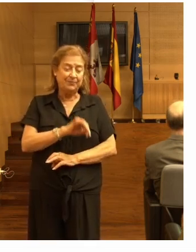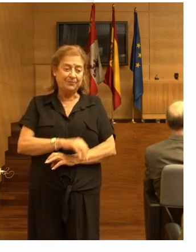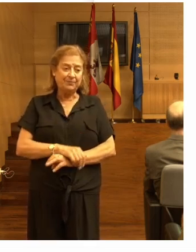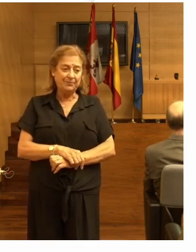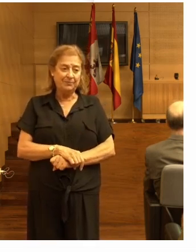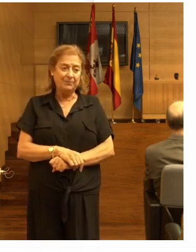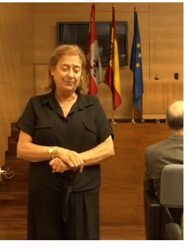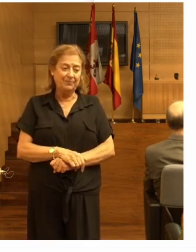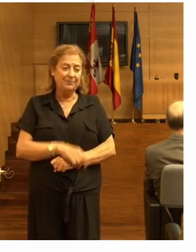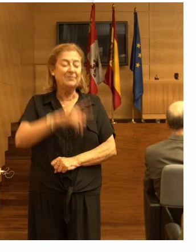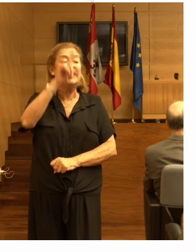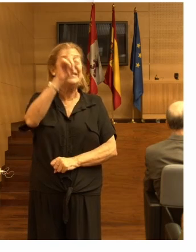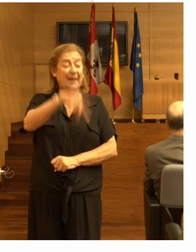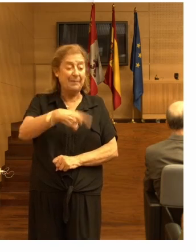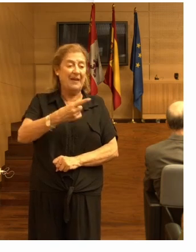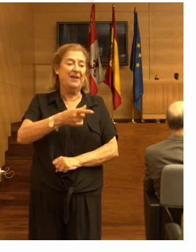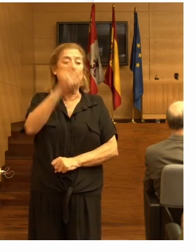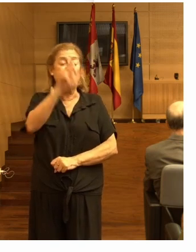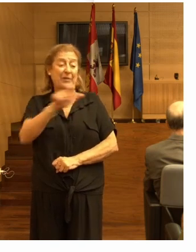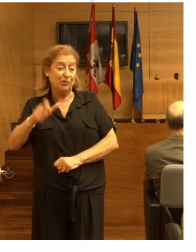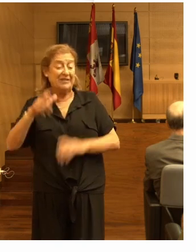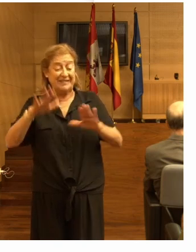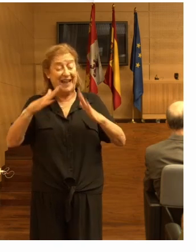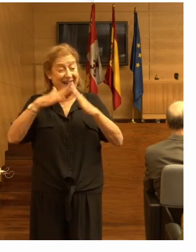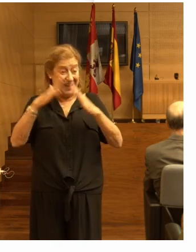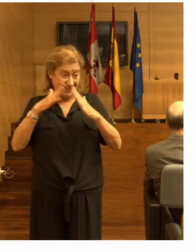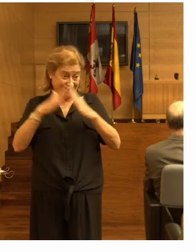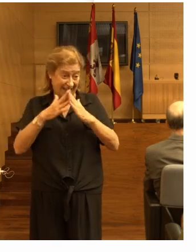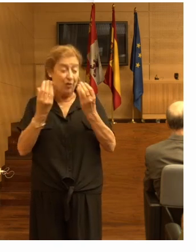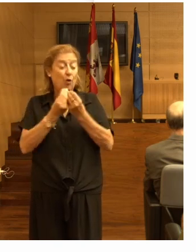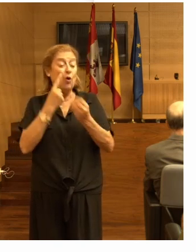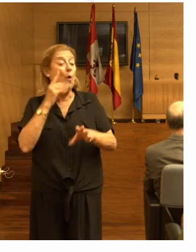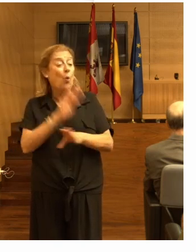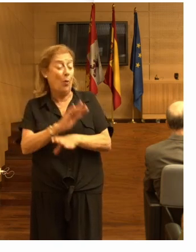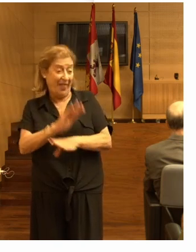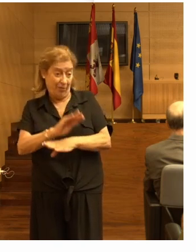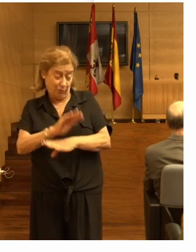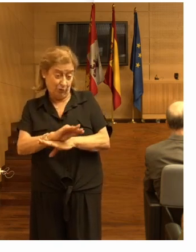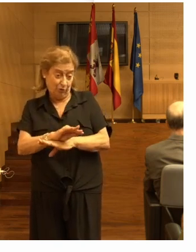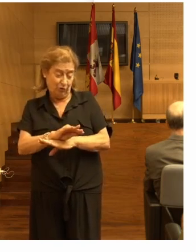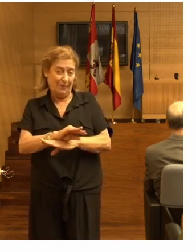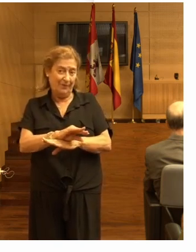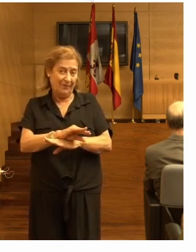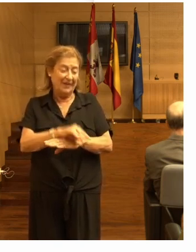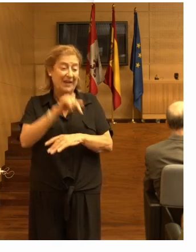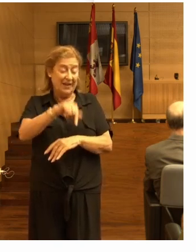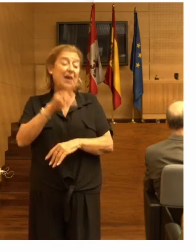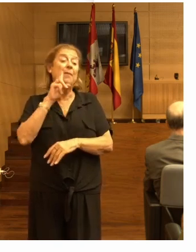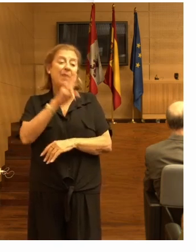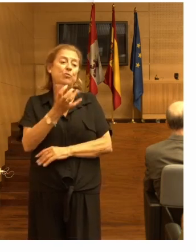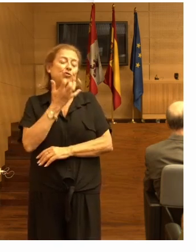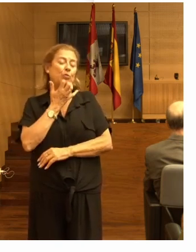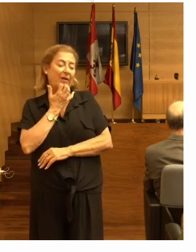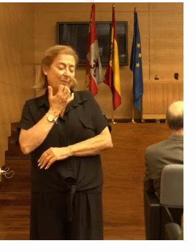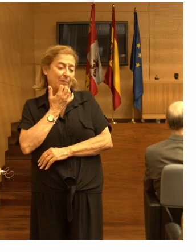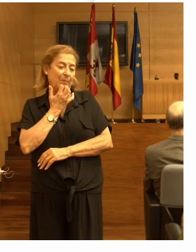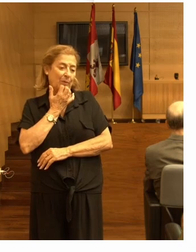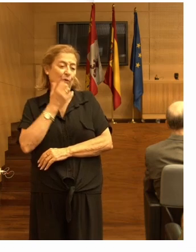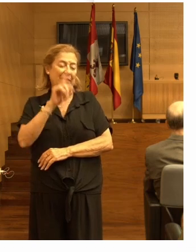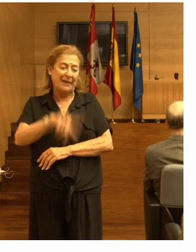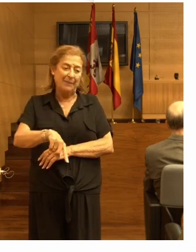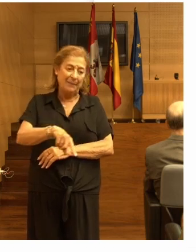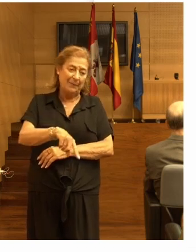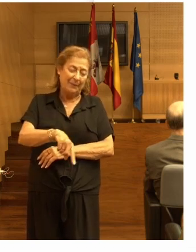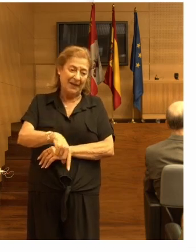Y también hay personas que están en casa con cuidados. Y aquí vemos, por ejemplo, también